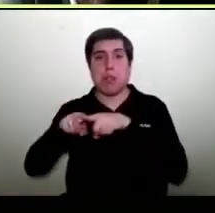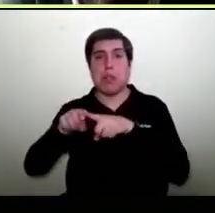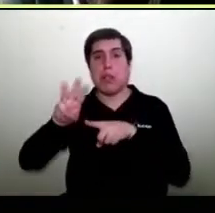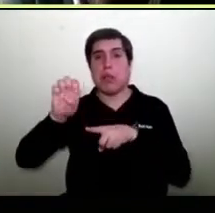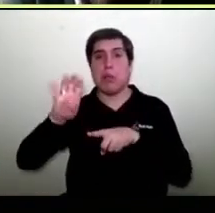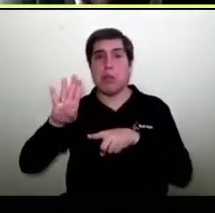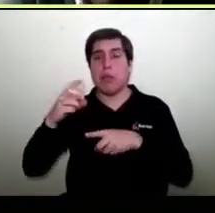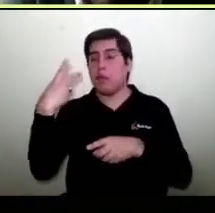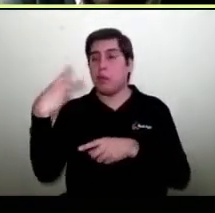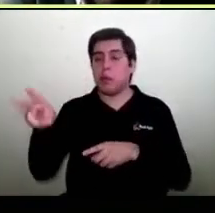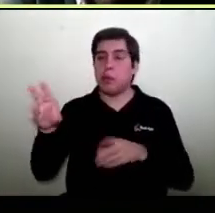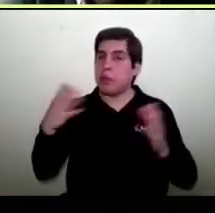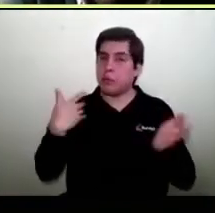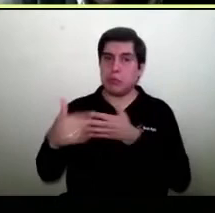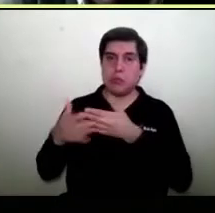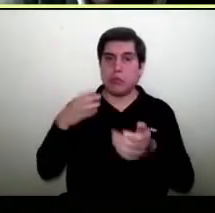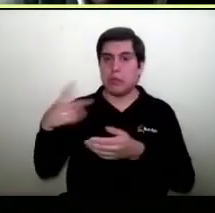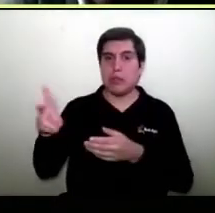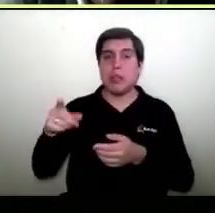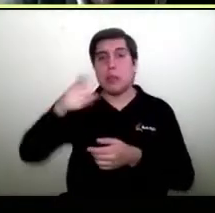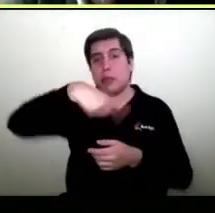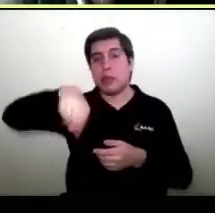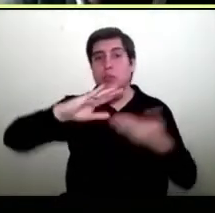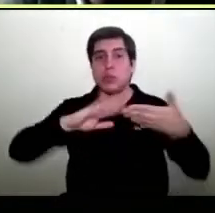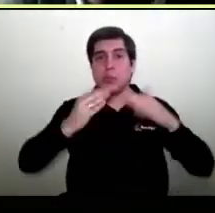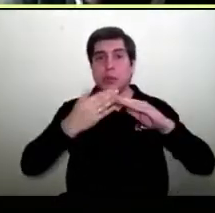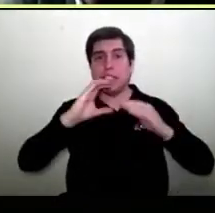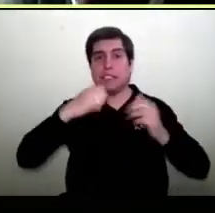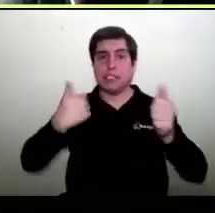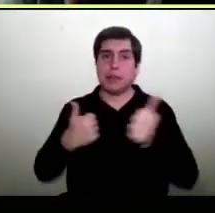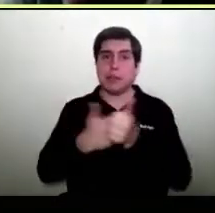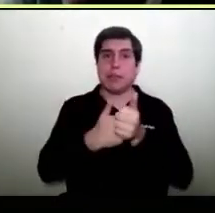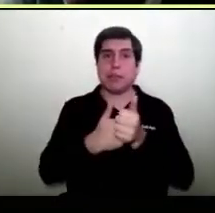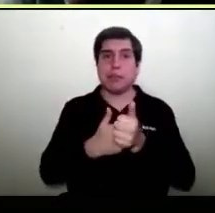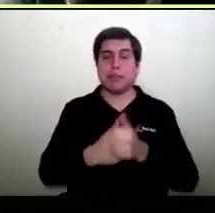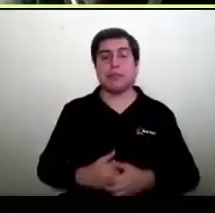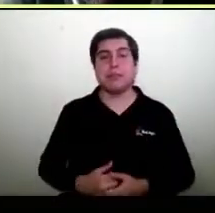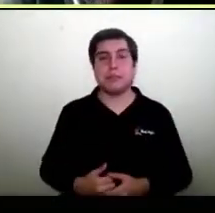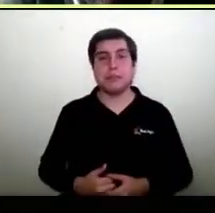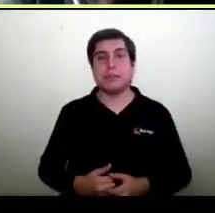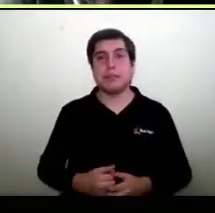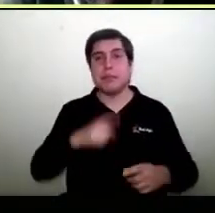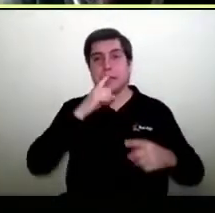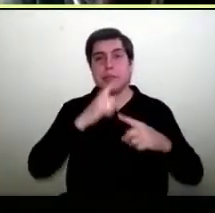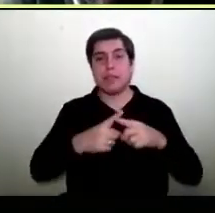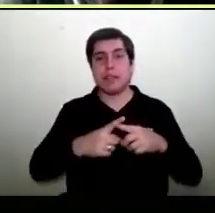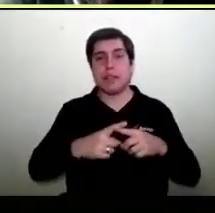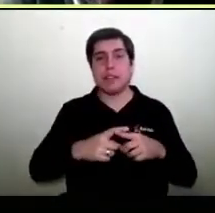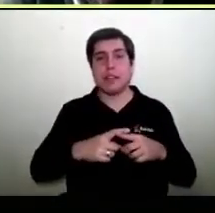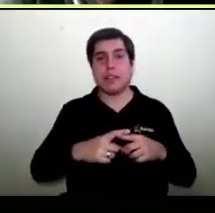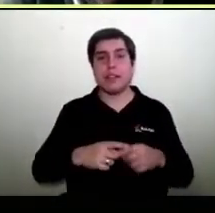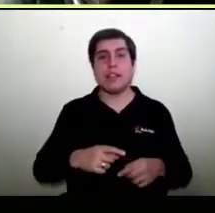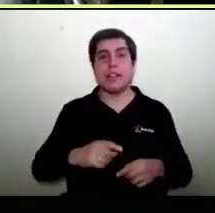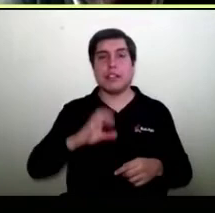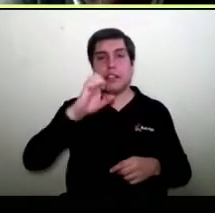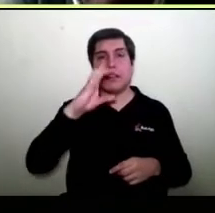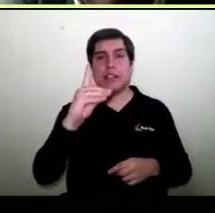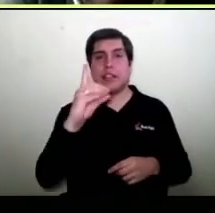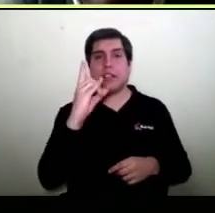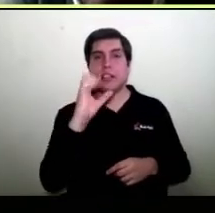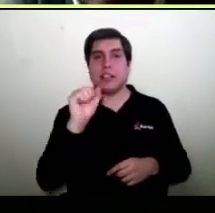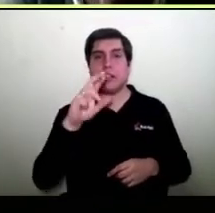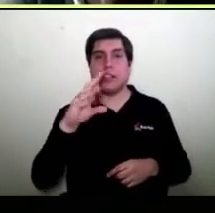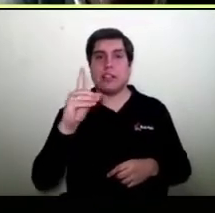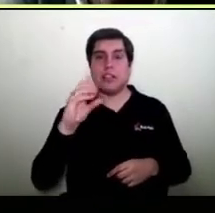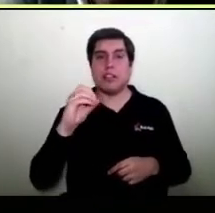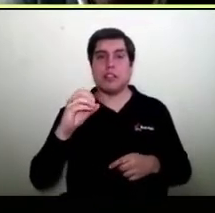bienvenido, y cuenta con nosotros con Comunidad C, cuenta conmigo, mi correo es eduardo.colabore.cl para los que